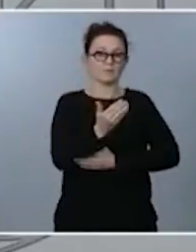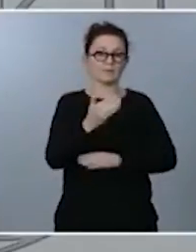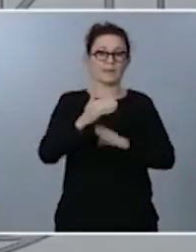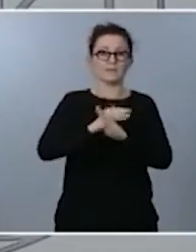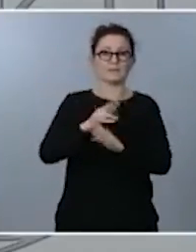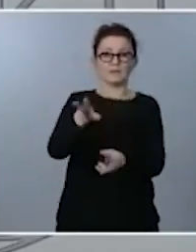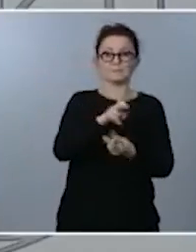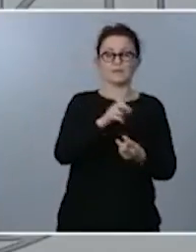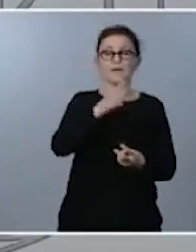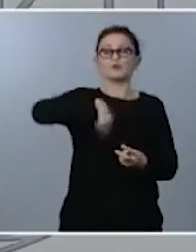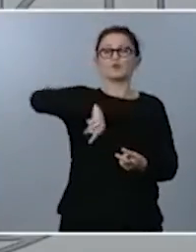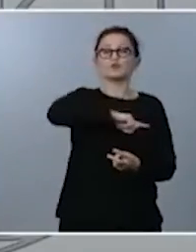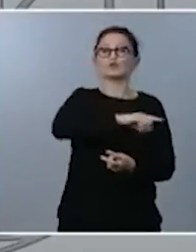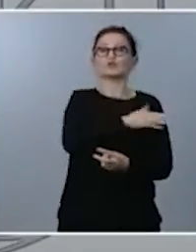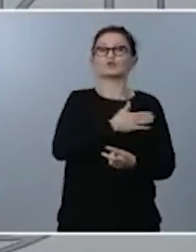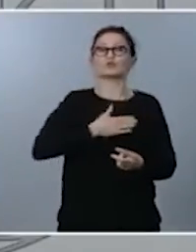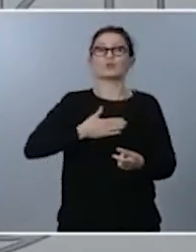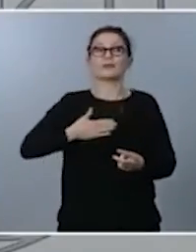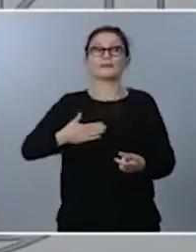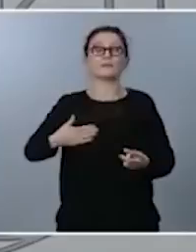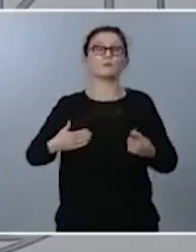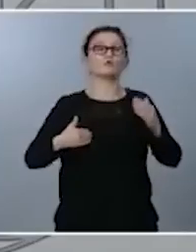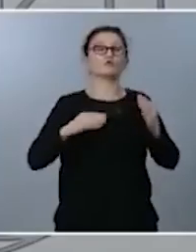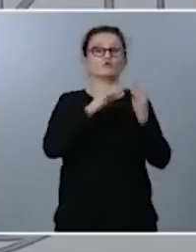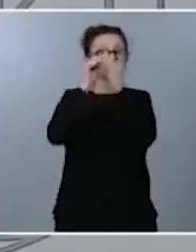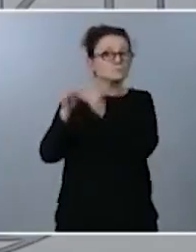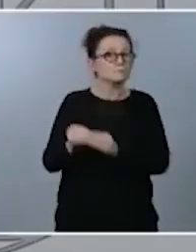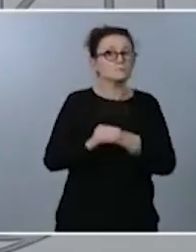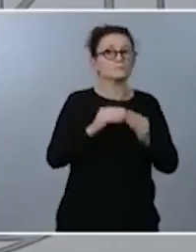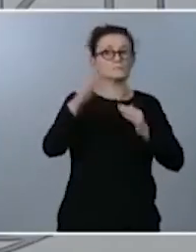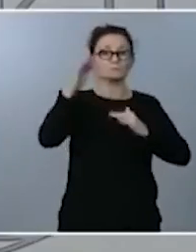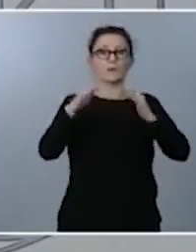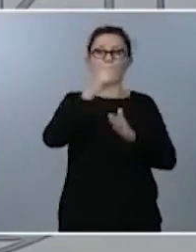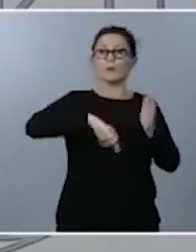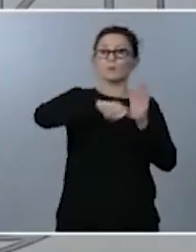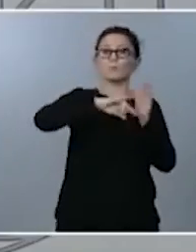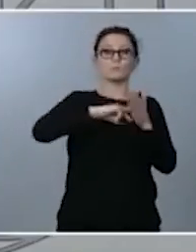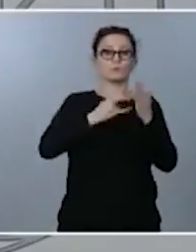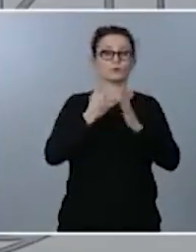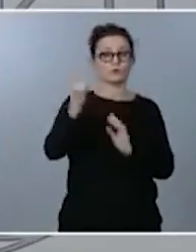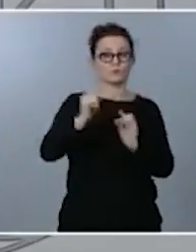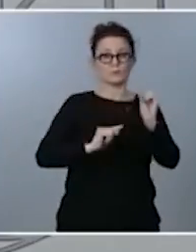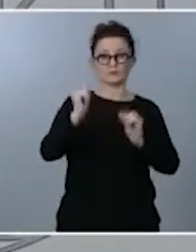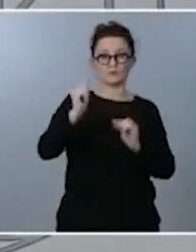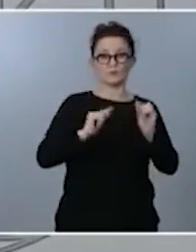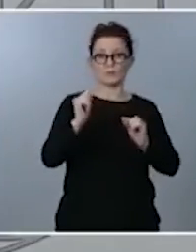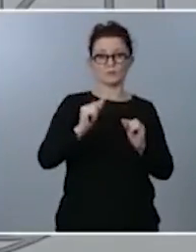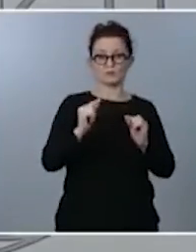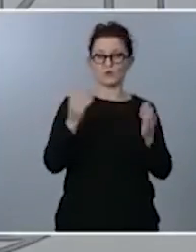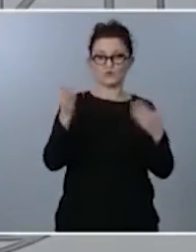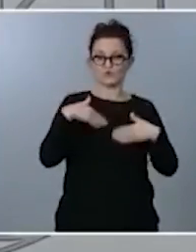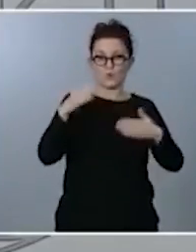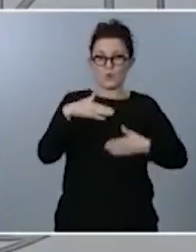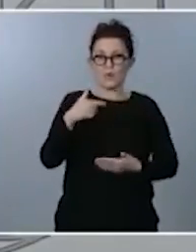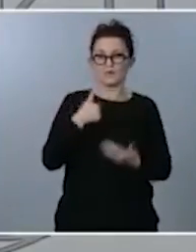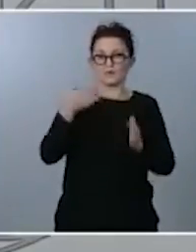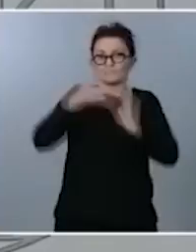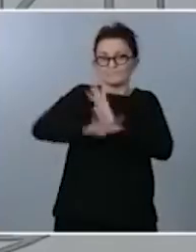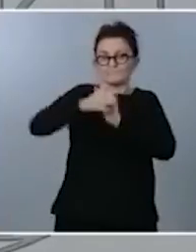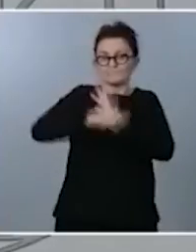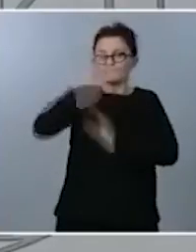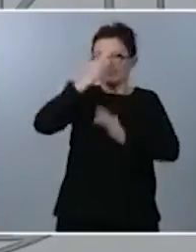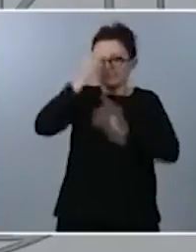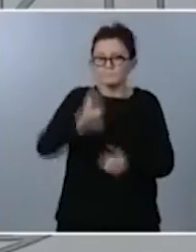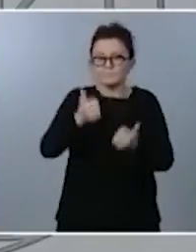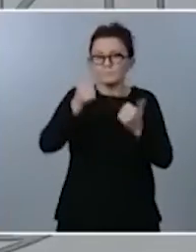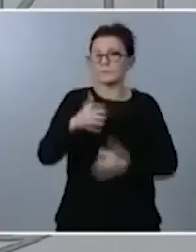armonizarla pero no viene en este proyecto de presupuesto por tanto para nada puedo dar detalles sobre qué cuestión son las